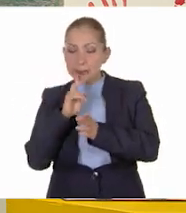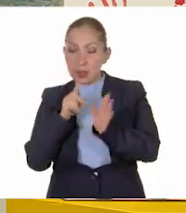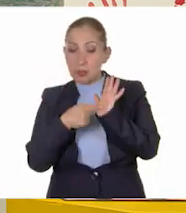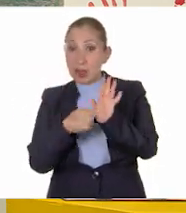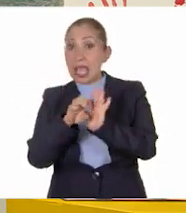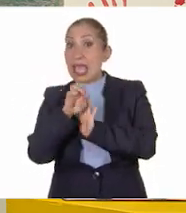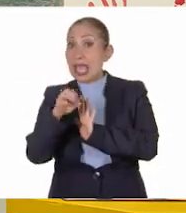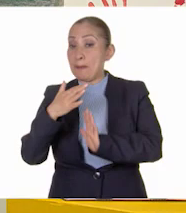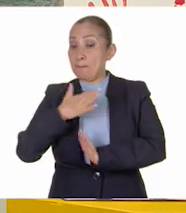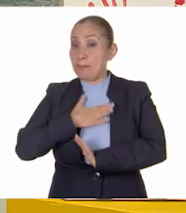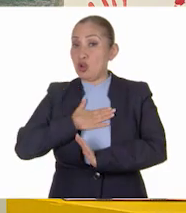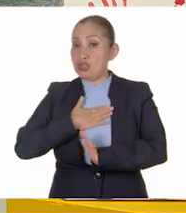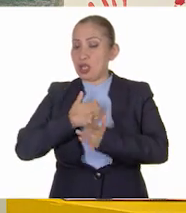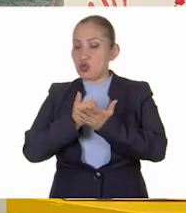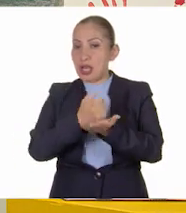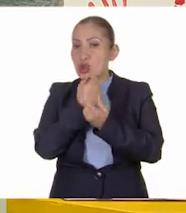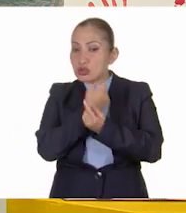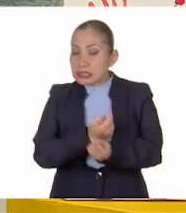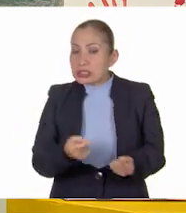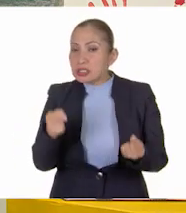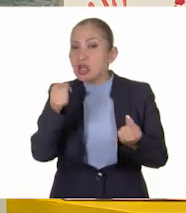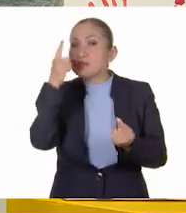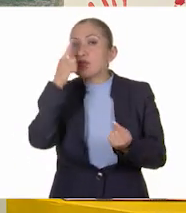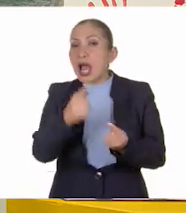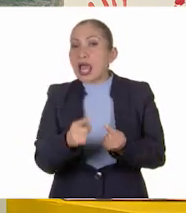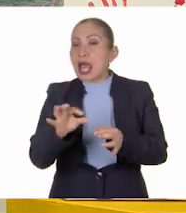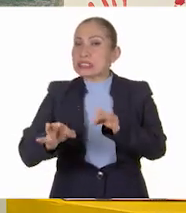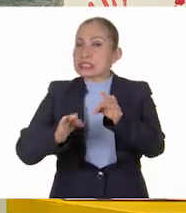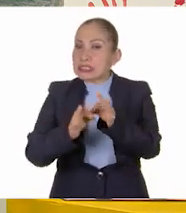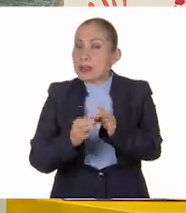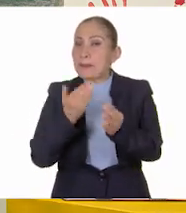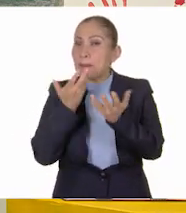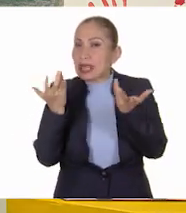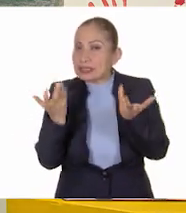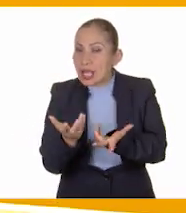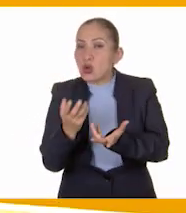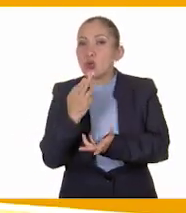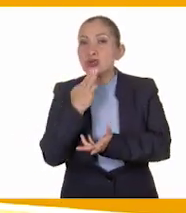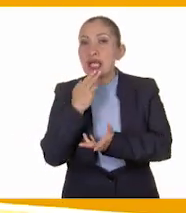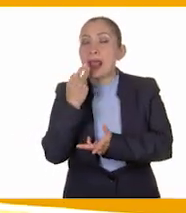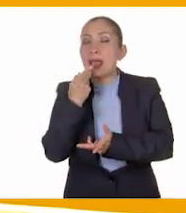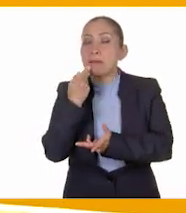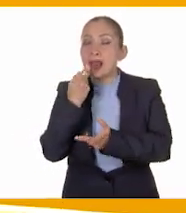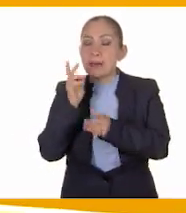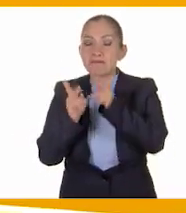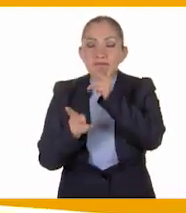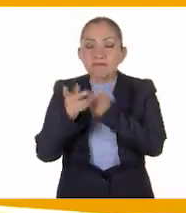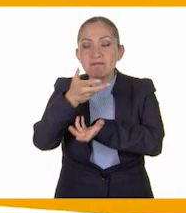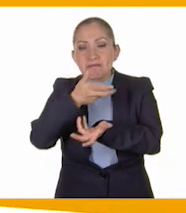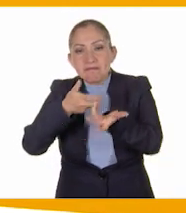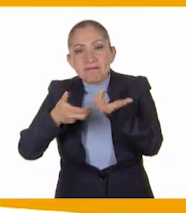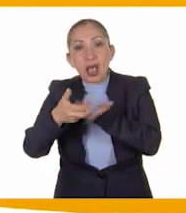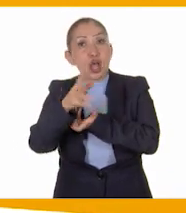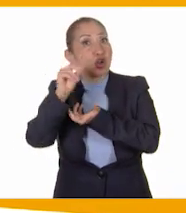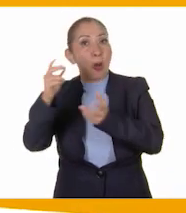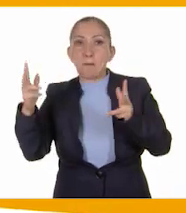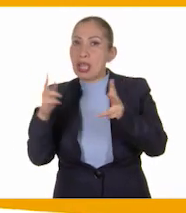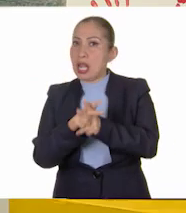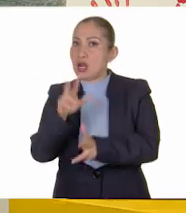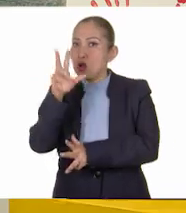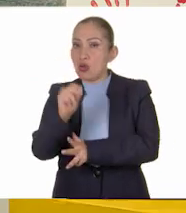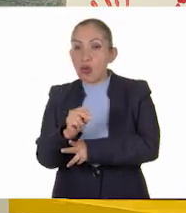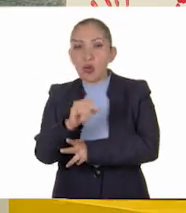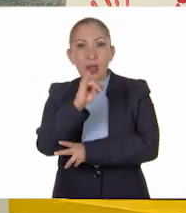con ejemplo y ayudar a los niños y a las niñas a ser asertivos, a utilizar el diálogo, a negociar, a no pelear